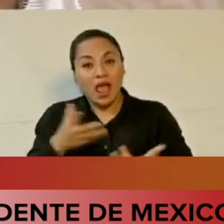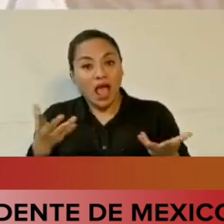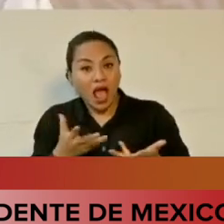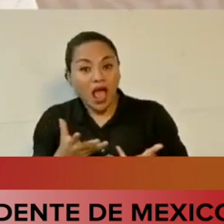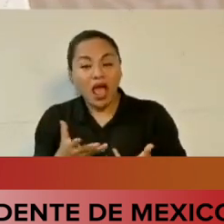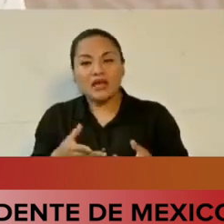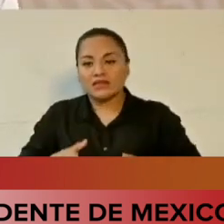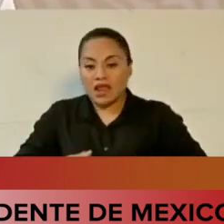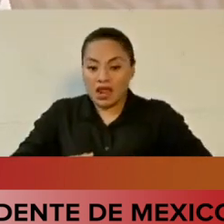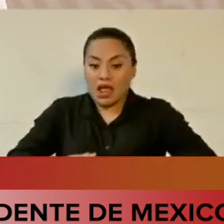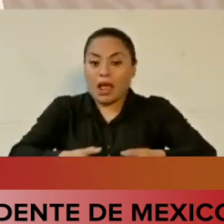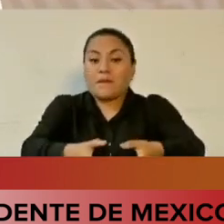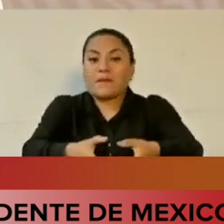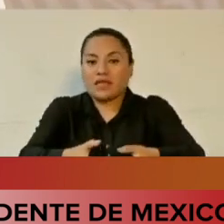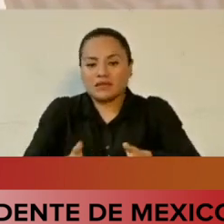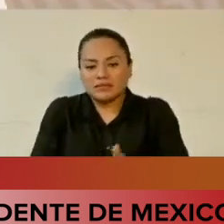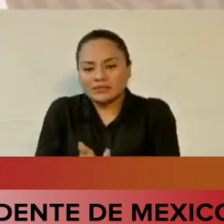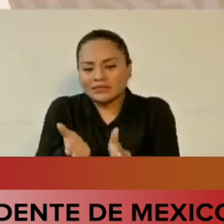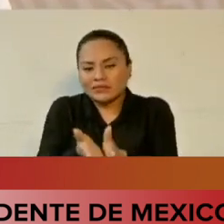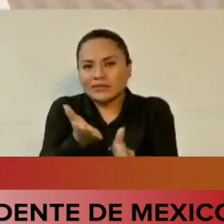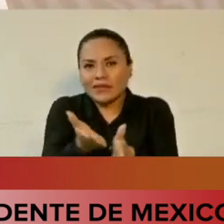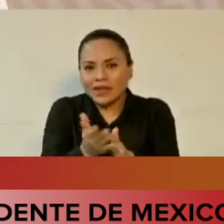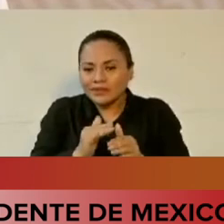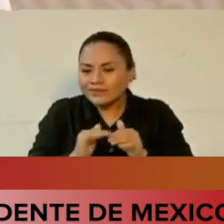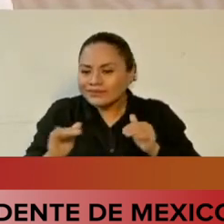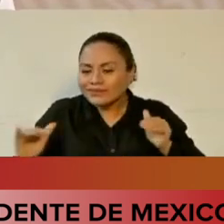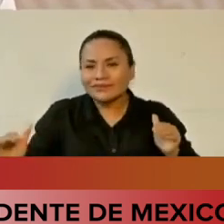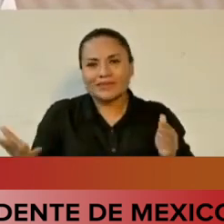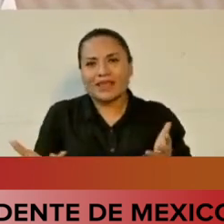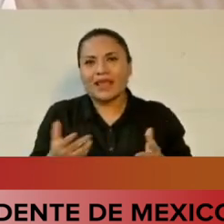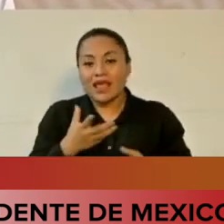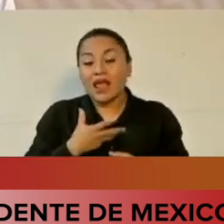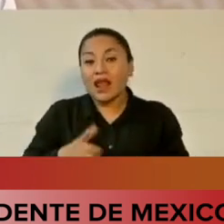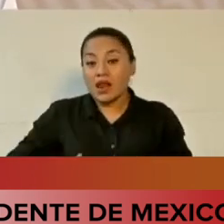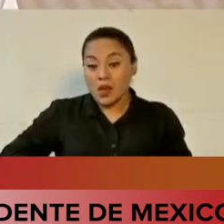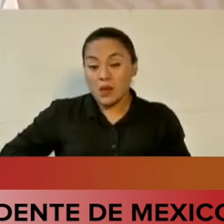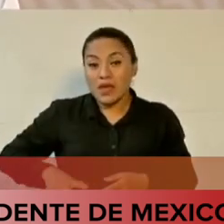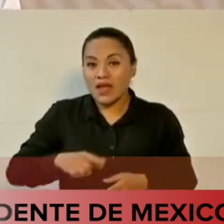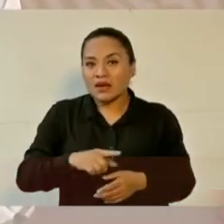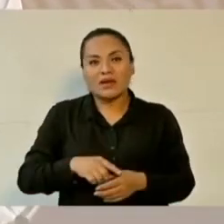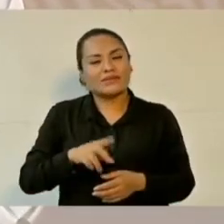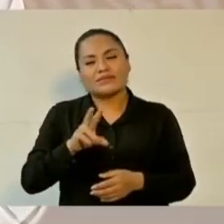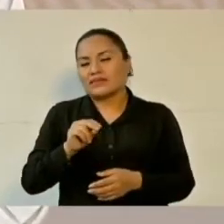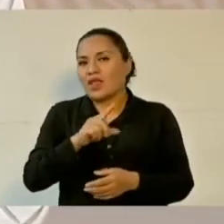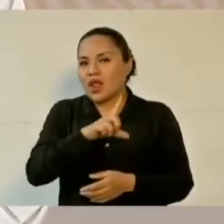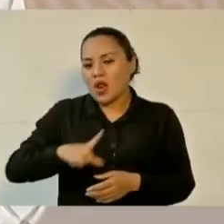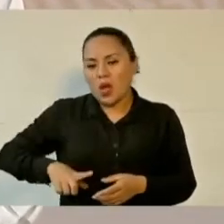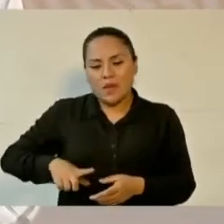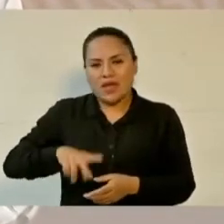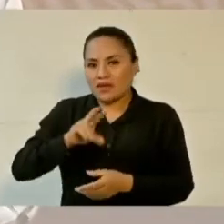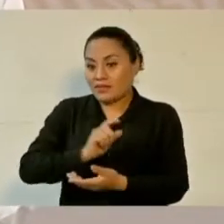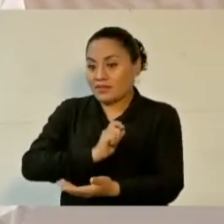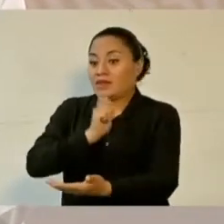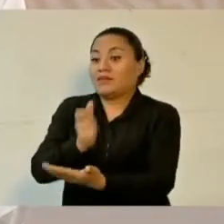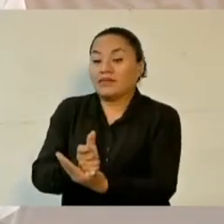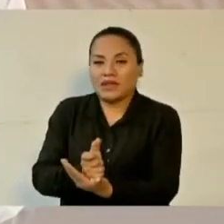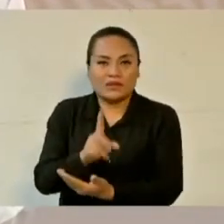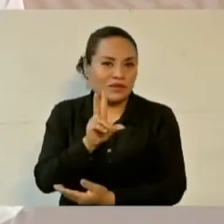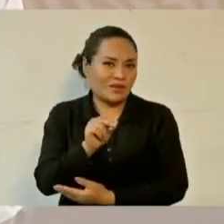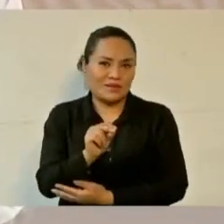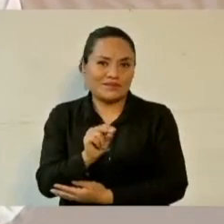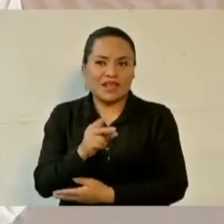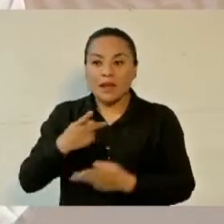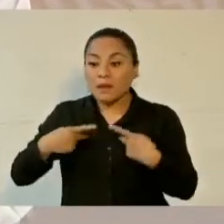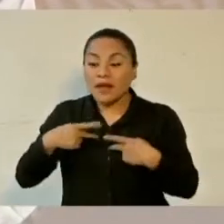deberíamos de tener muy claro que el presupuesto no es dinero del gobierno, es dinero del pueblo. Nosotros somos